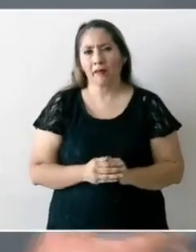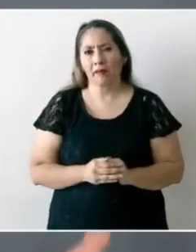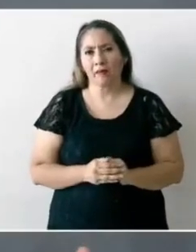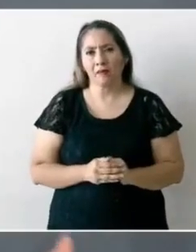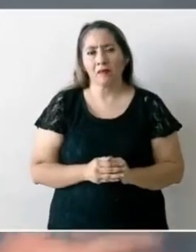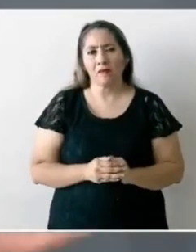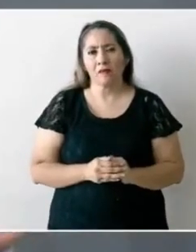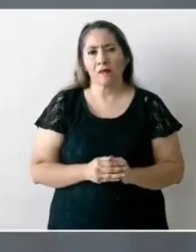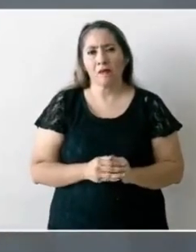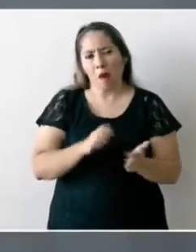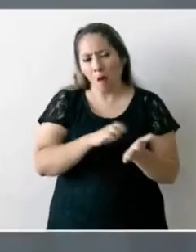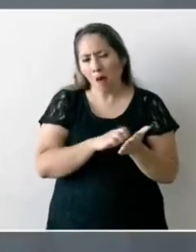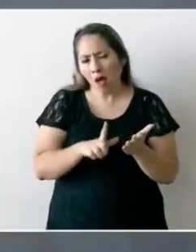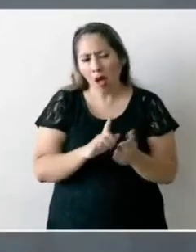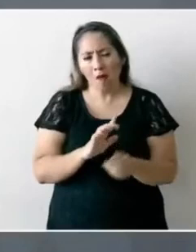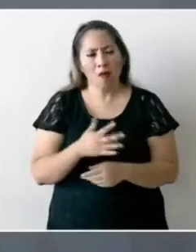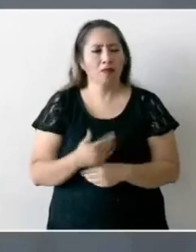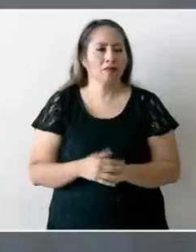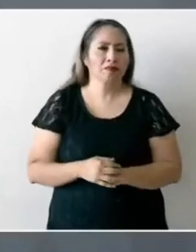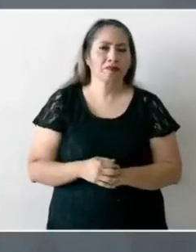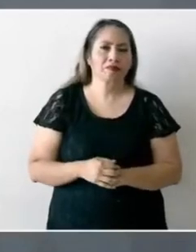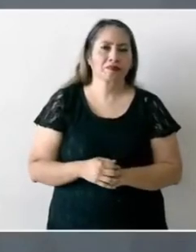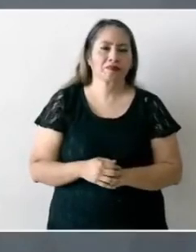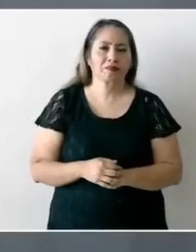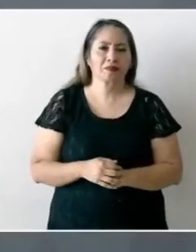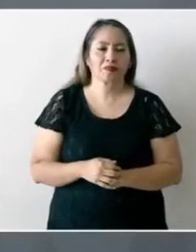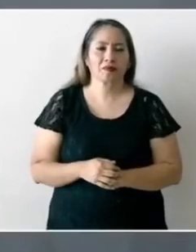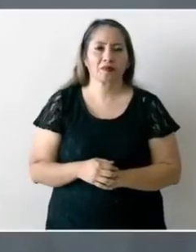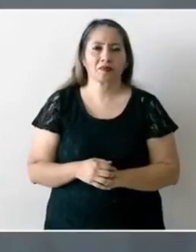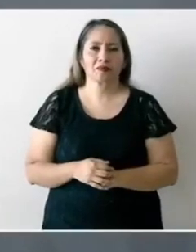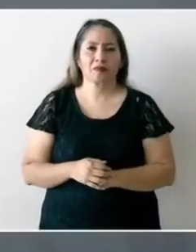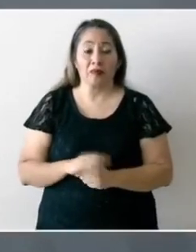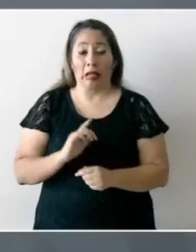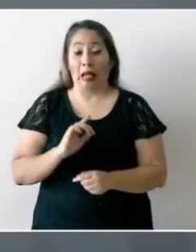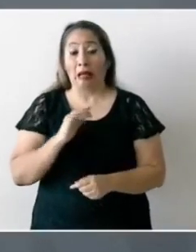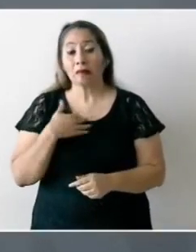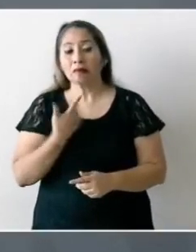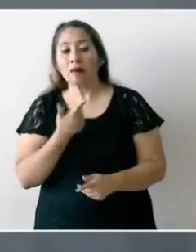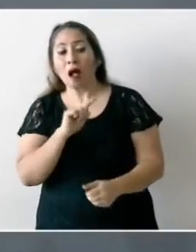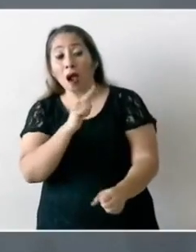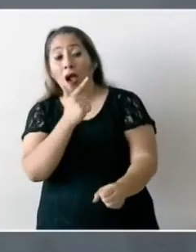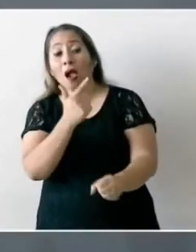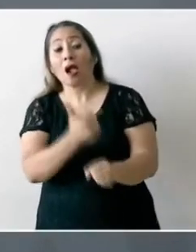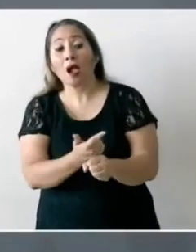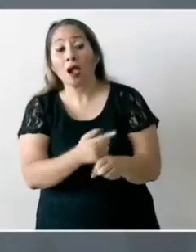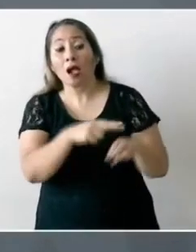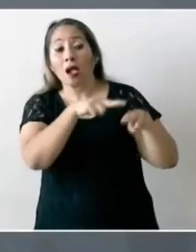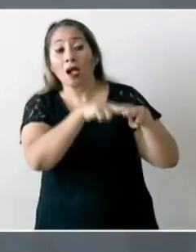Por ejemplo encontramos en proceso el tren